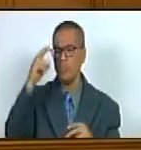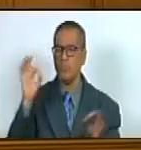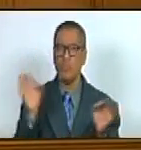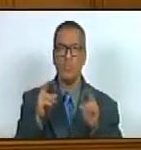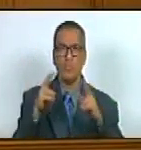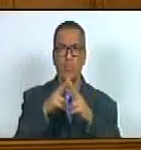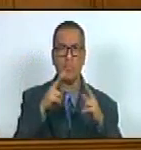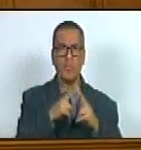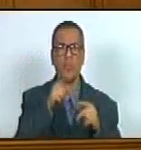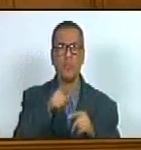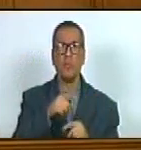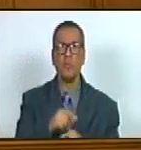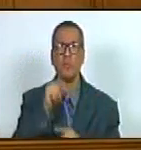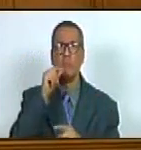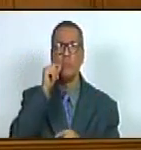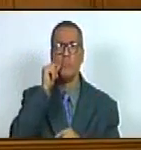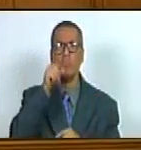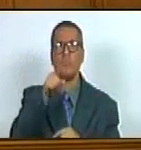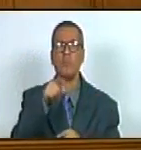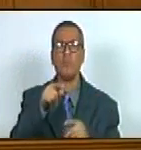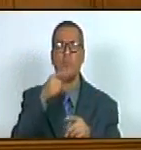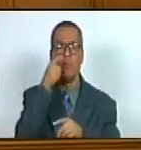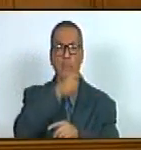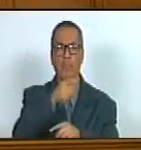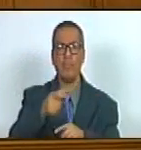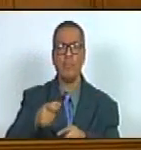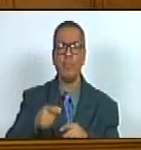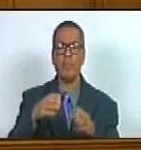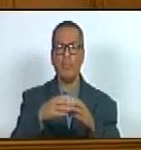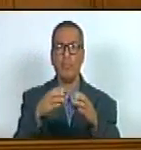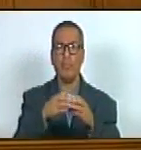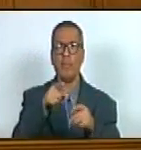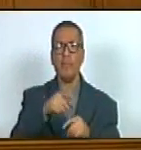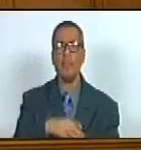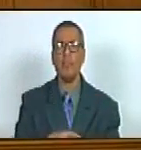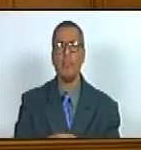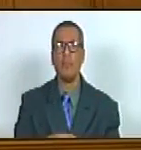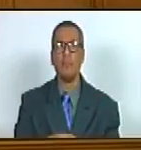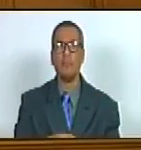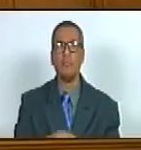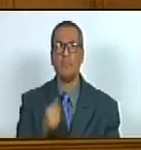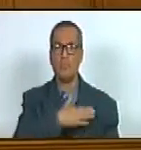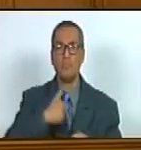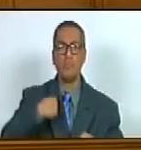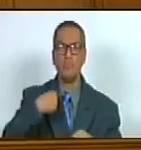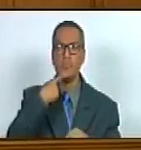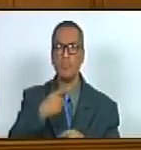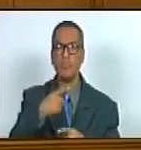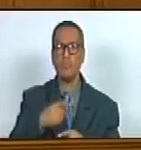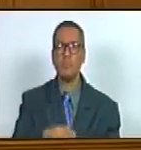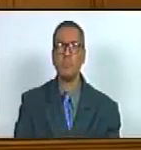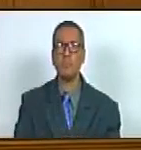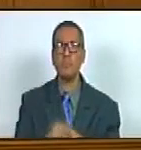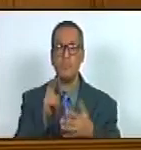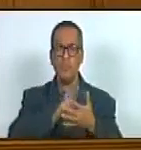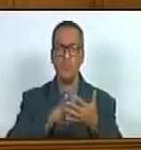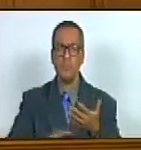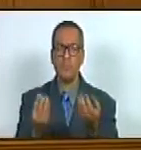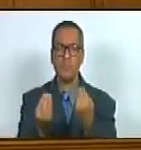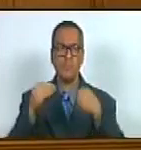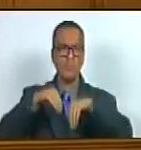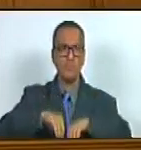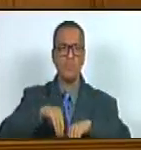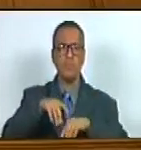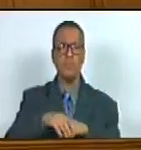de esta población y quiero decir algo para cerrar y leer el acuerdo